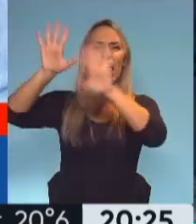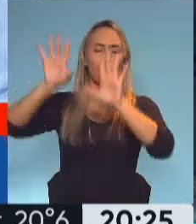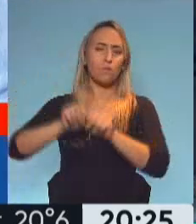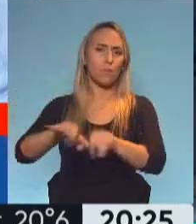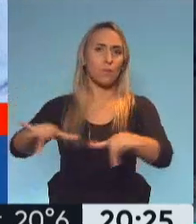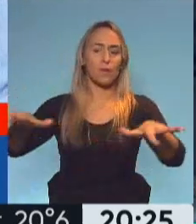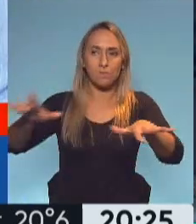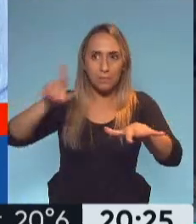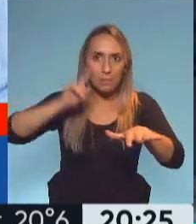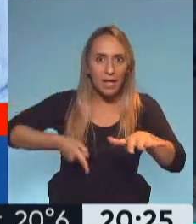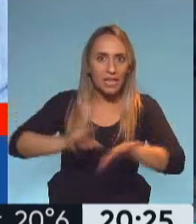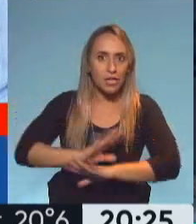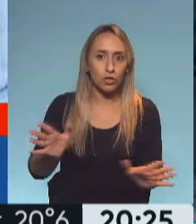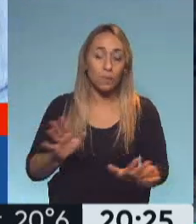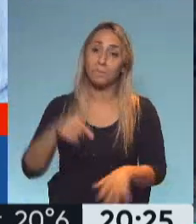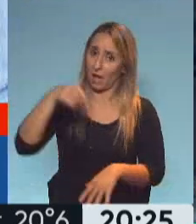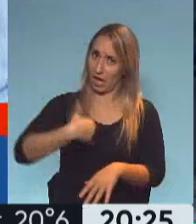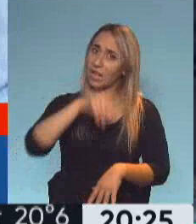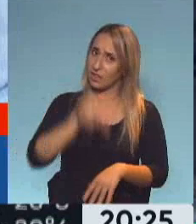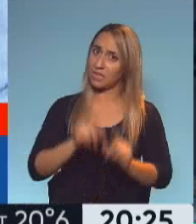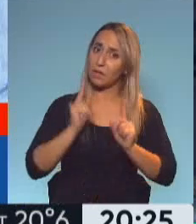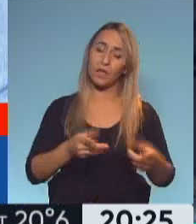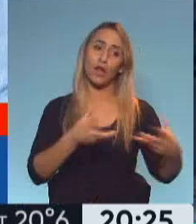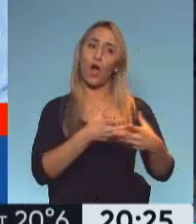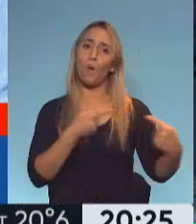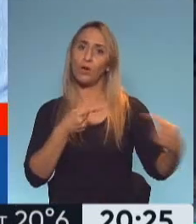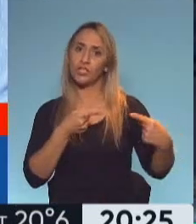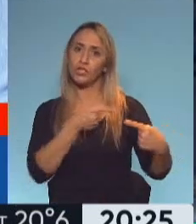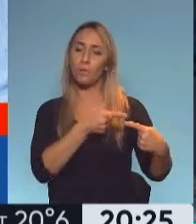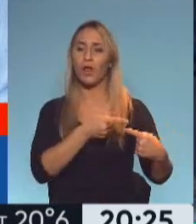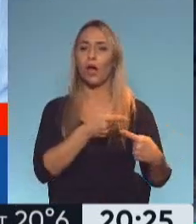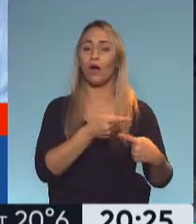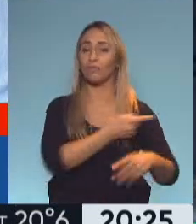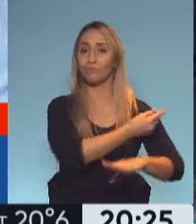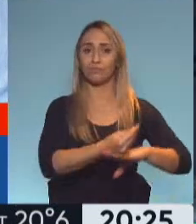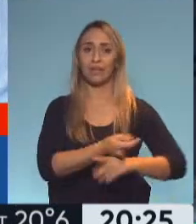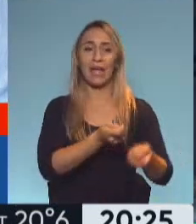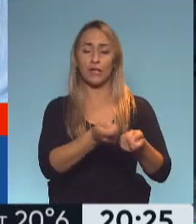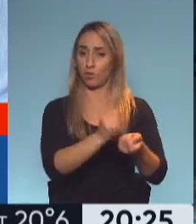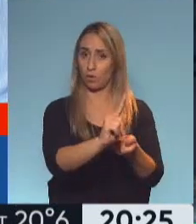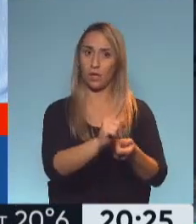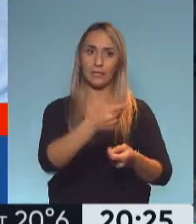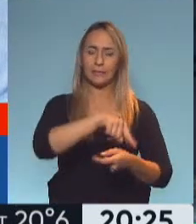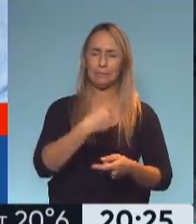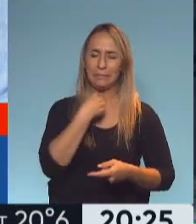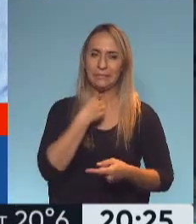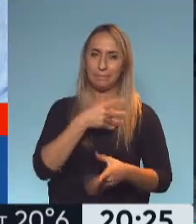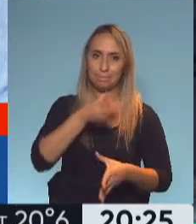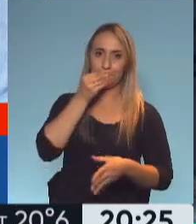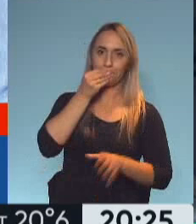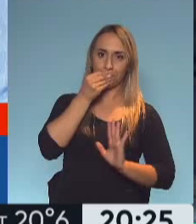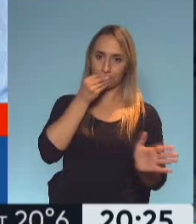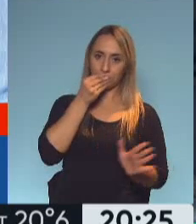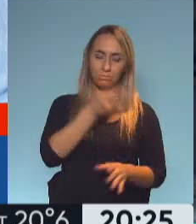de la oposición sin responsabilidad de gestión. A mí me gusta decir, todos tuvieron que retroceder en chancletas, porque vieron cómo estaba